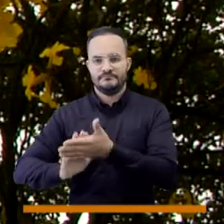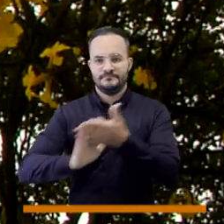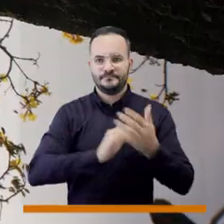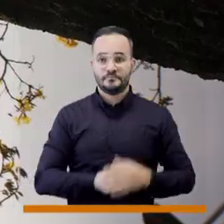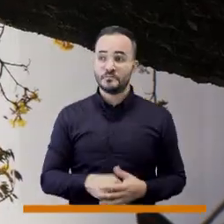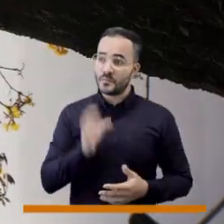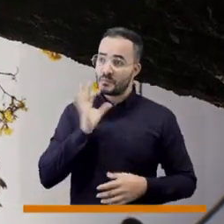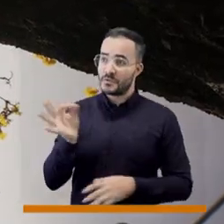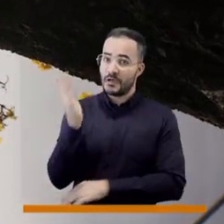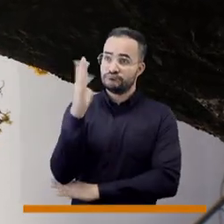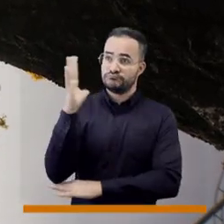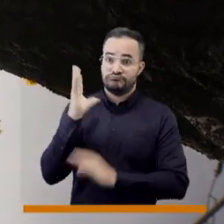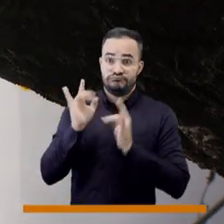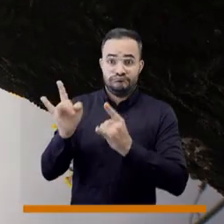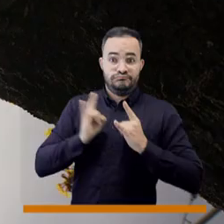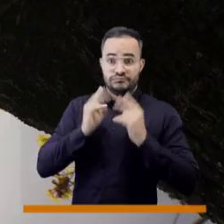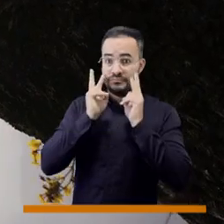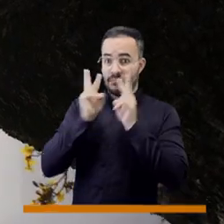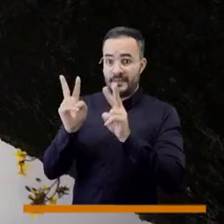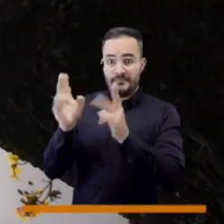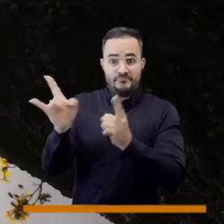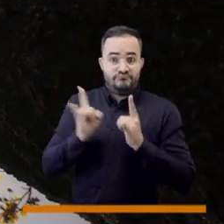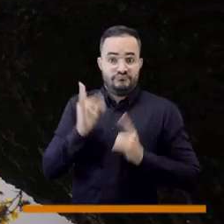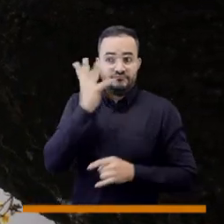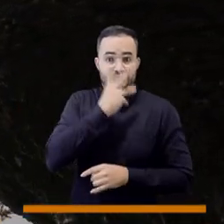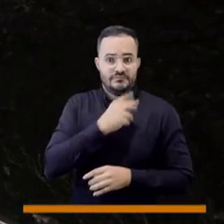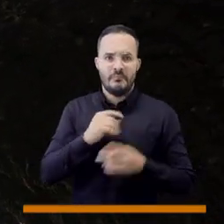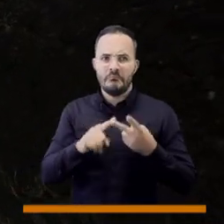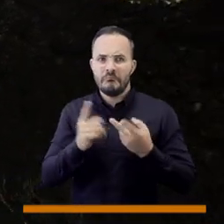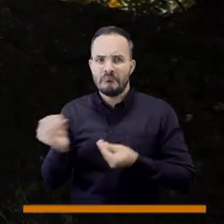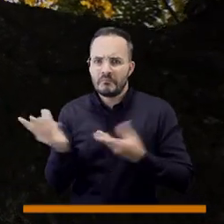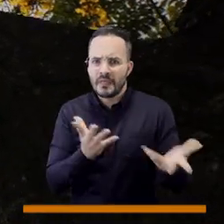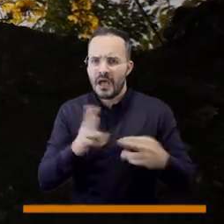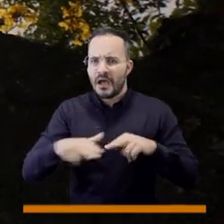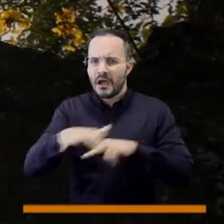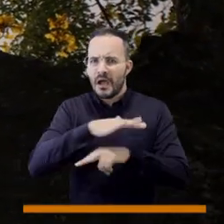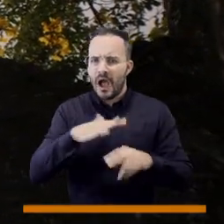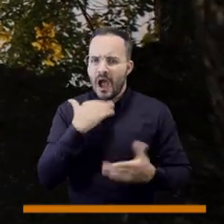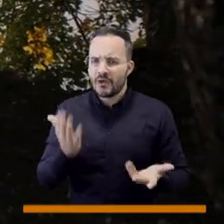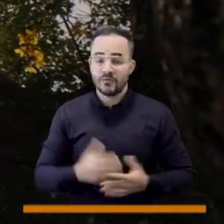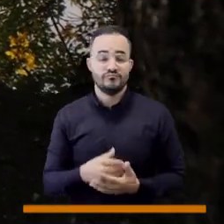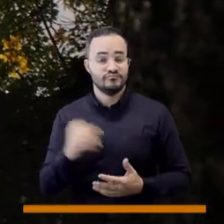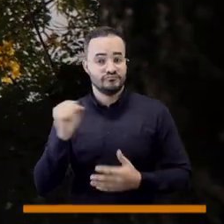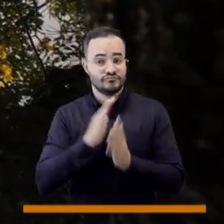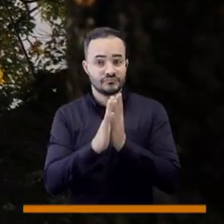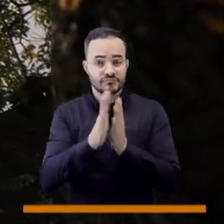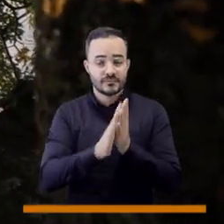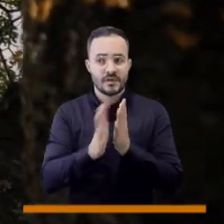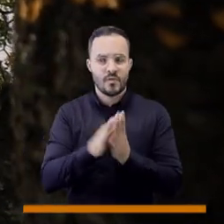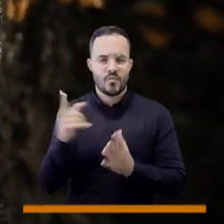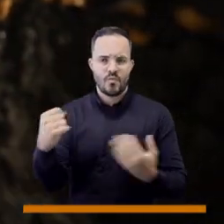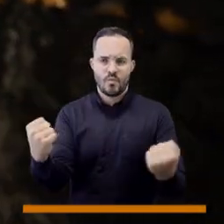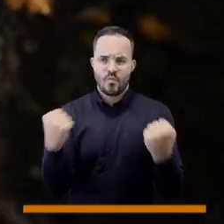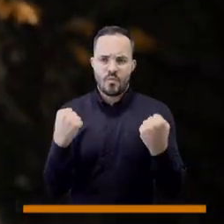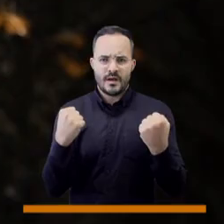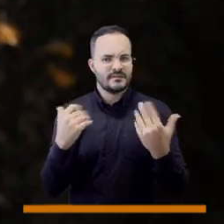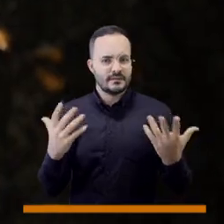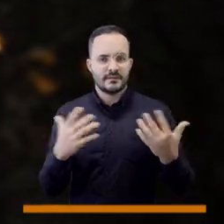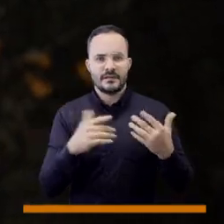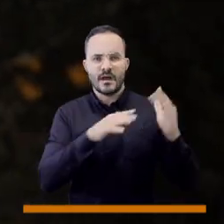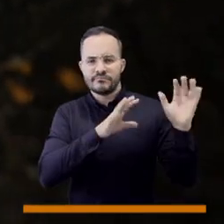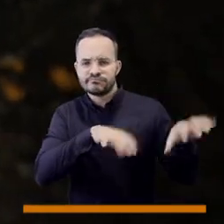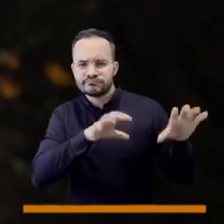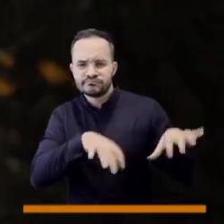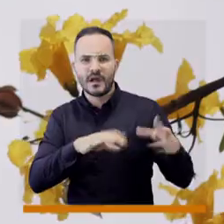muy bonito, pero ¿qué beneficios ambientales aporta la ciudad? Estos árboles tienen muy buena capacidad de soporte a